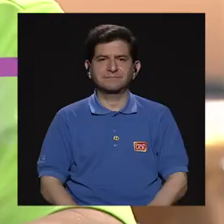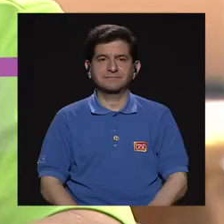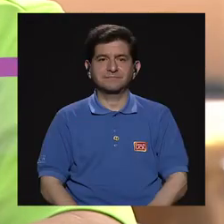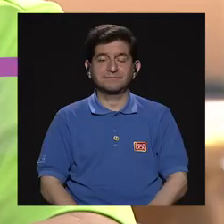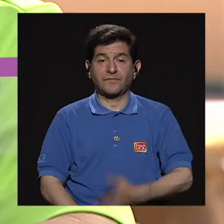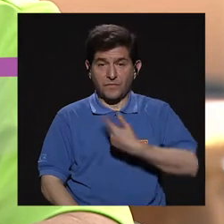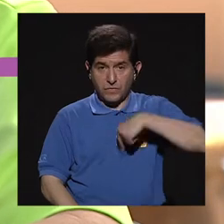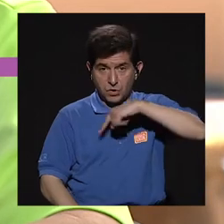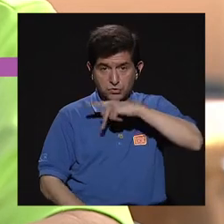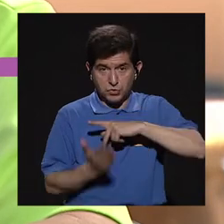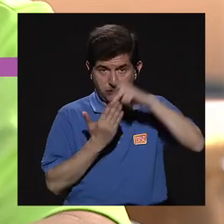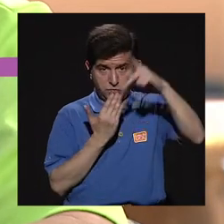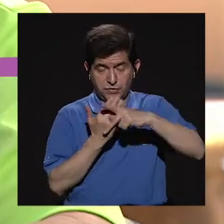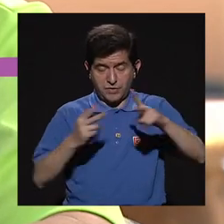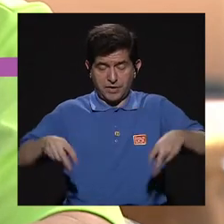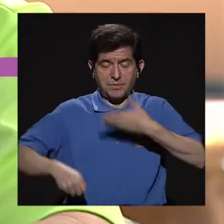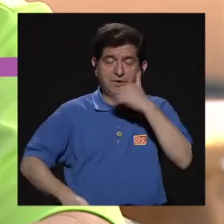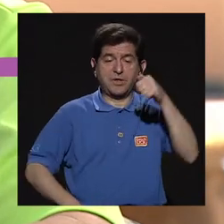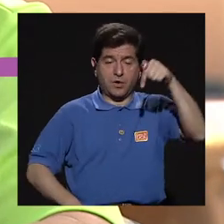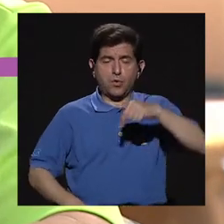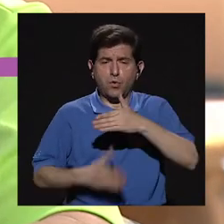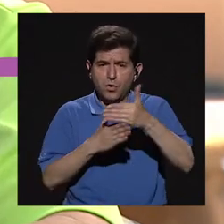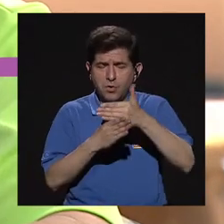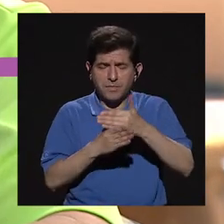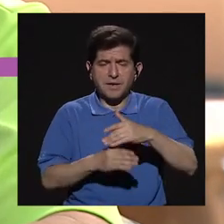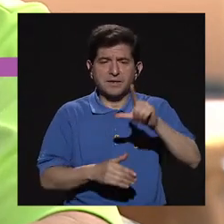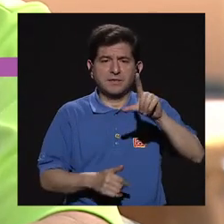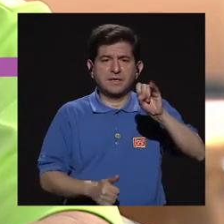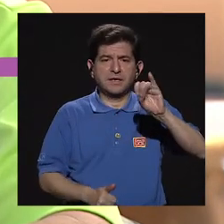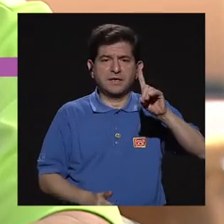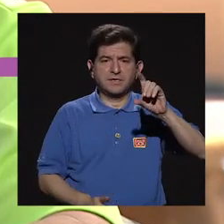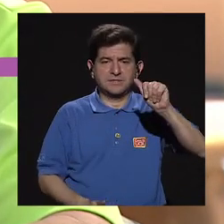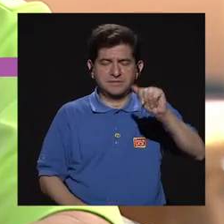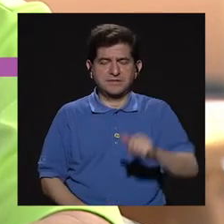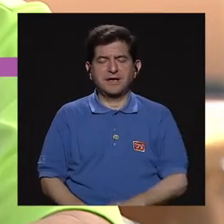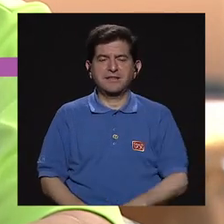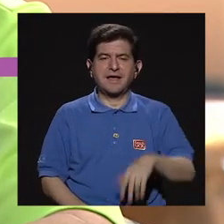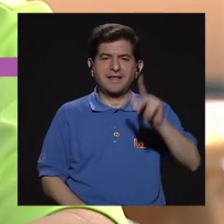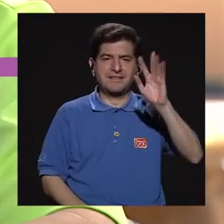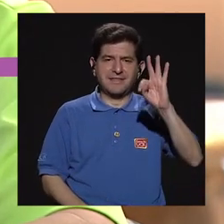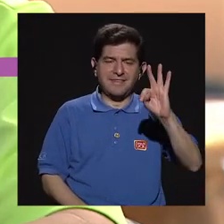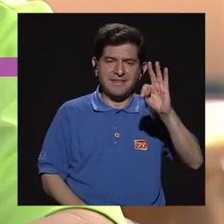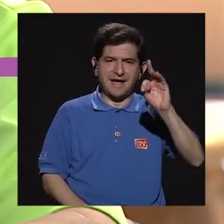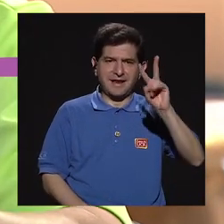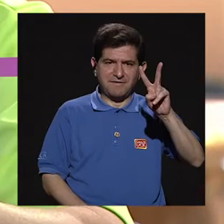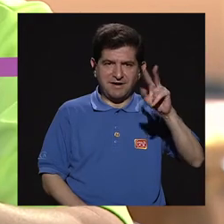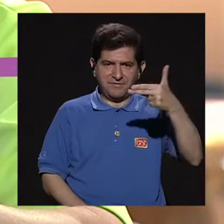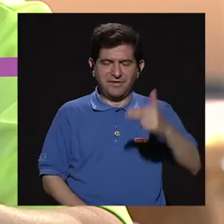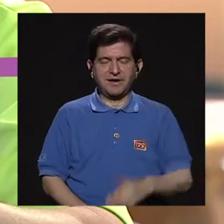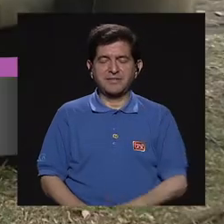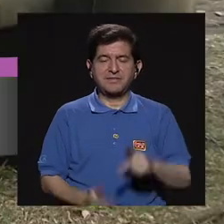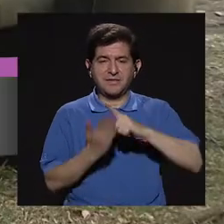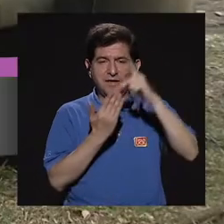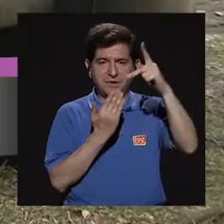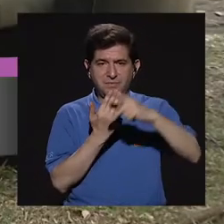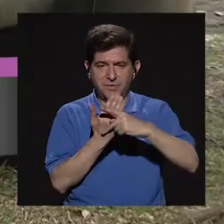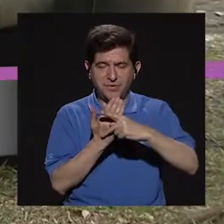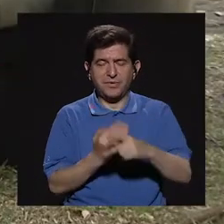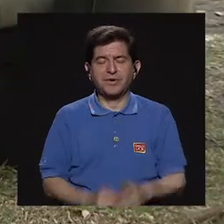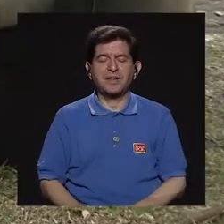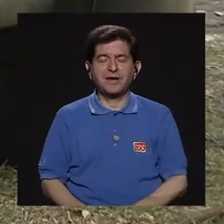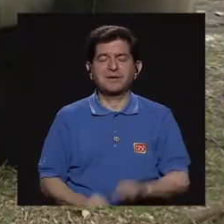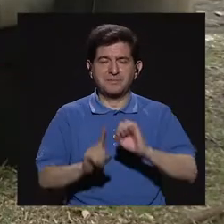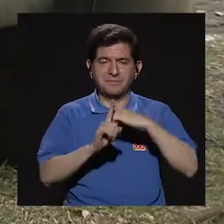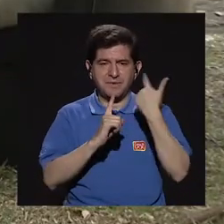Somos Vivir Mejor, el día de hoy estamos compartiendo con la licenciada Tatiana Valverde, de Programas Sociales de la Escuela de